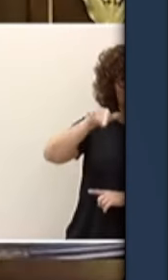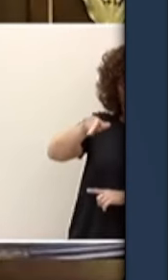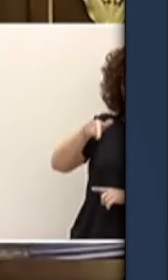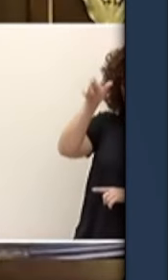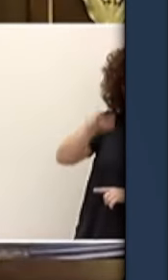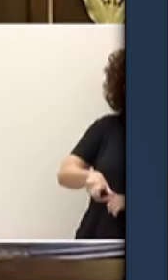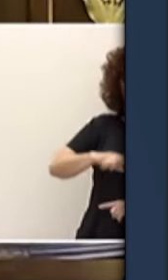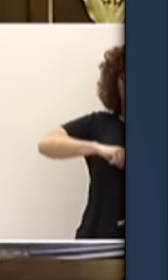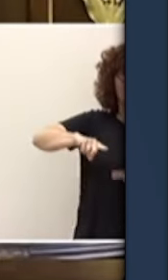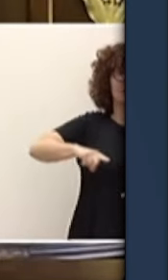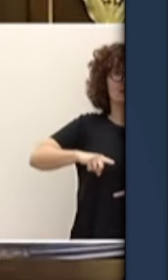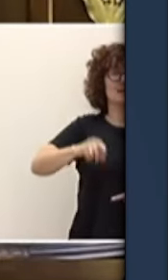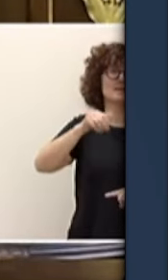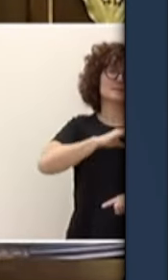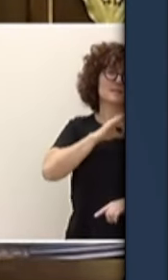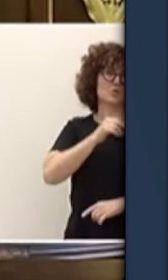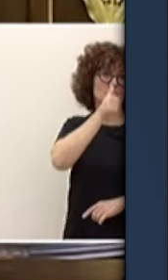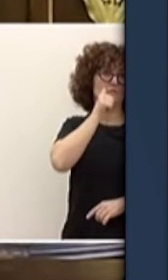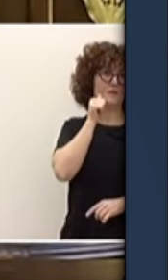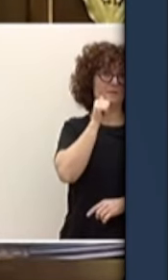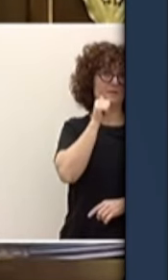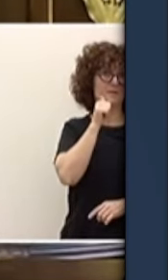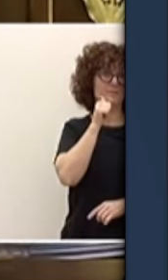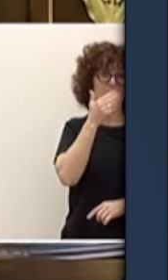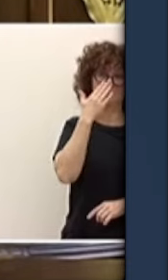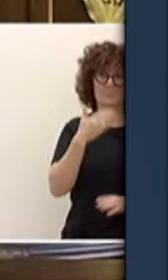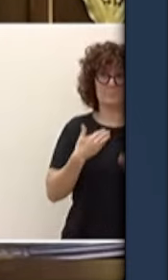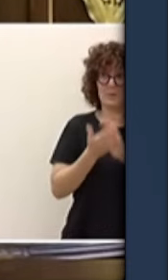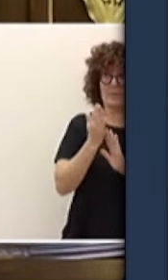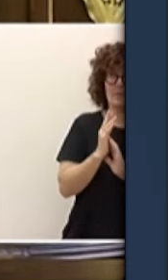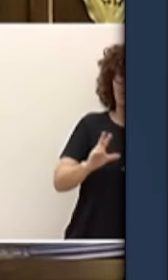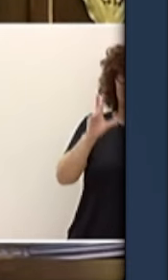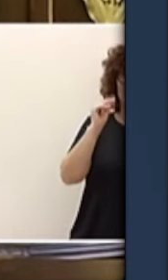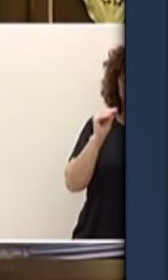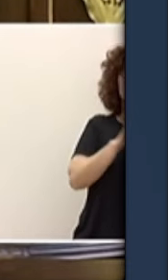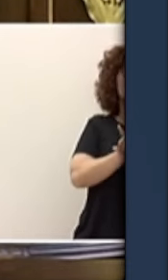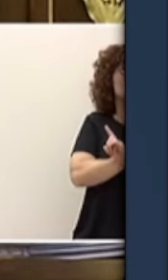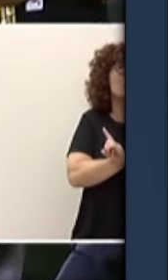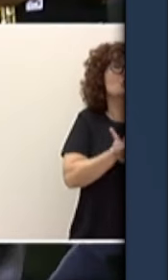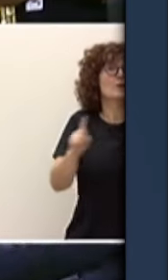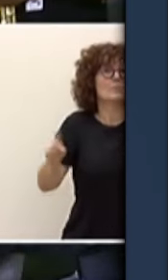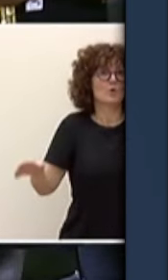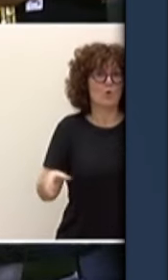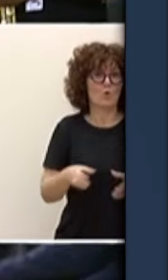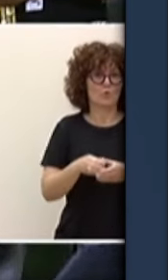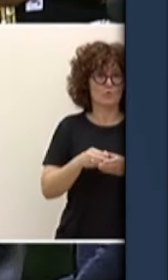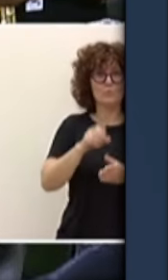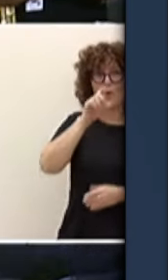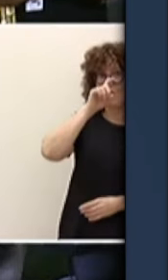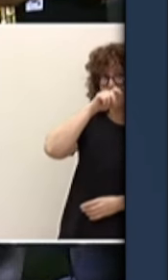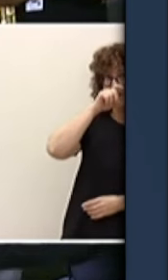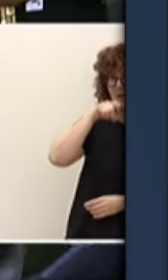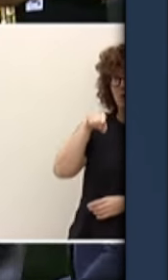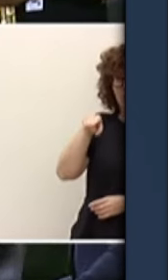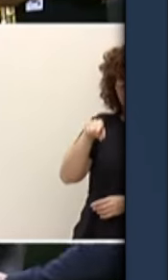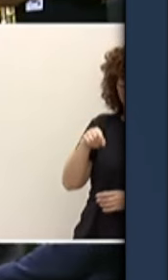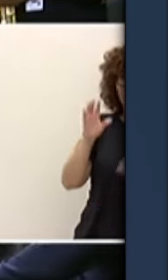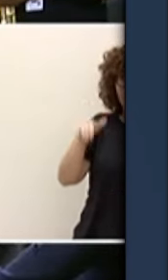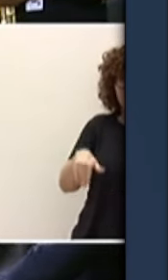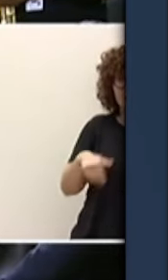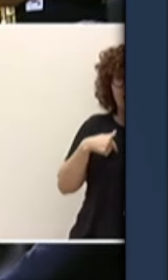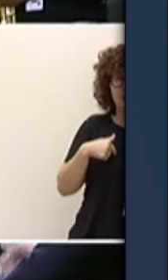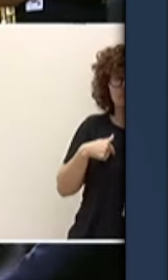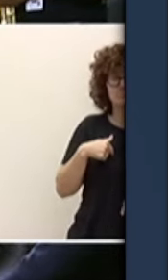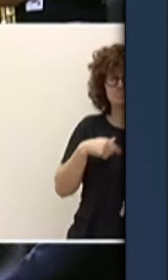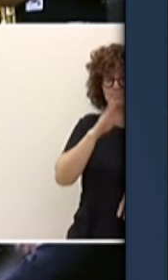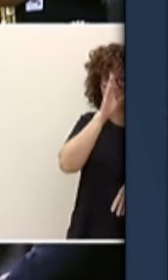a nada de eso se atreve tampoco el partido del señor Feijó que acaba llegando a acuerdos con ustedes en Bruselas en Madrid y en las